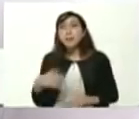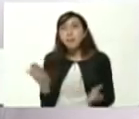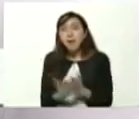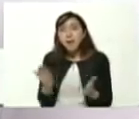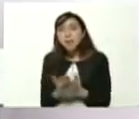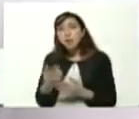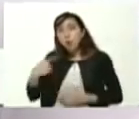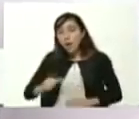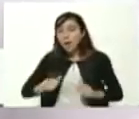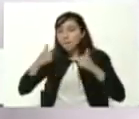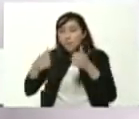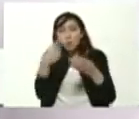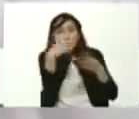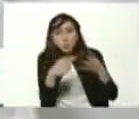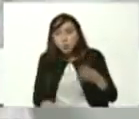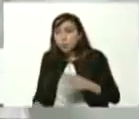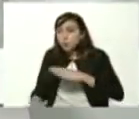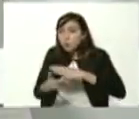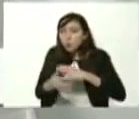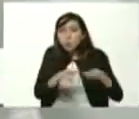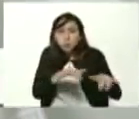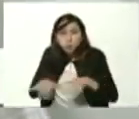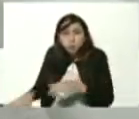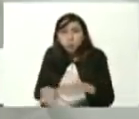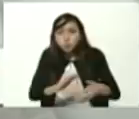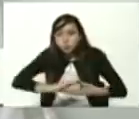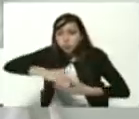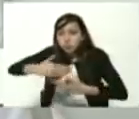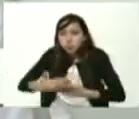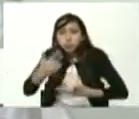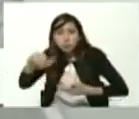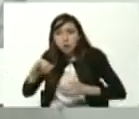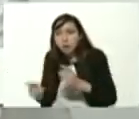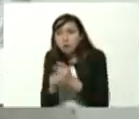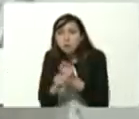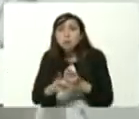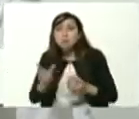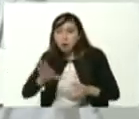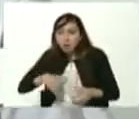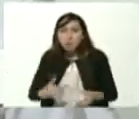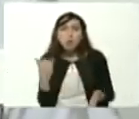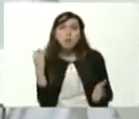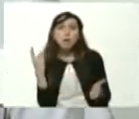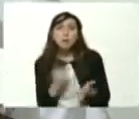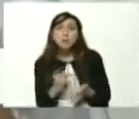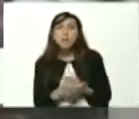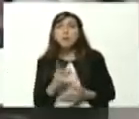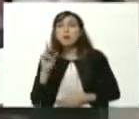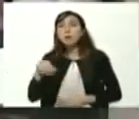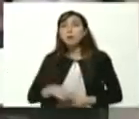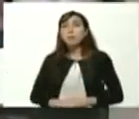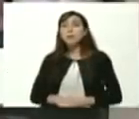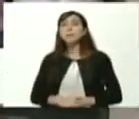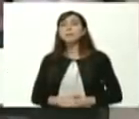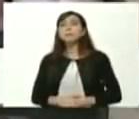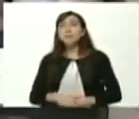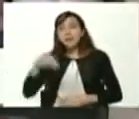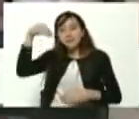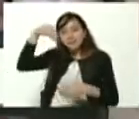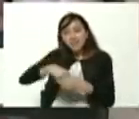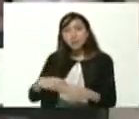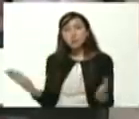dotaciones de equipos electrónicos de computación de internet disponibles para que sea dentro de las instituciones